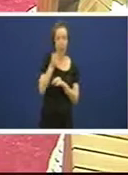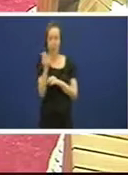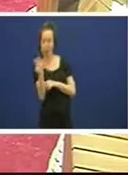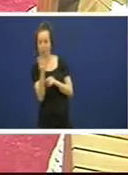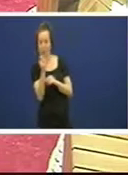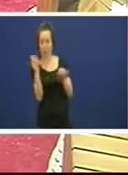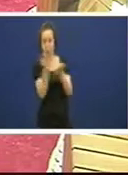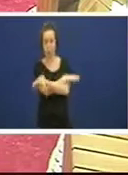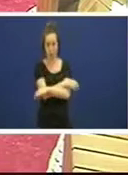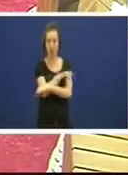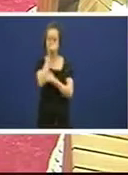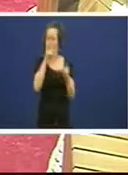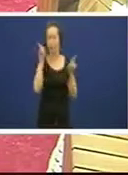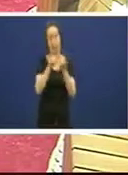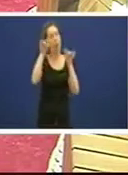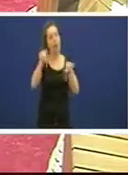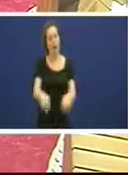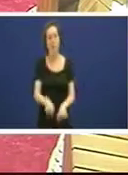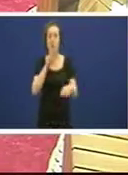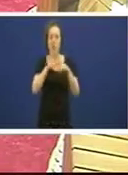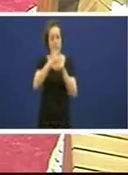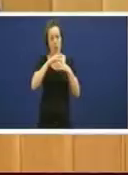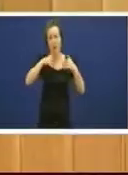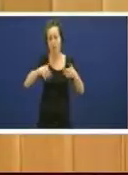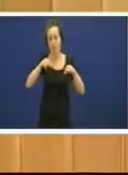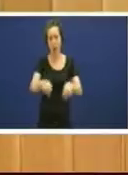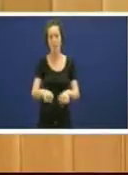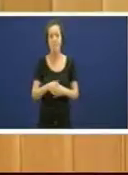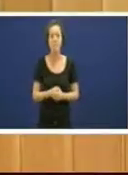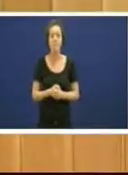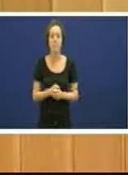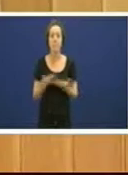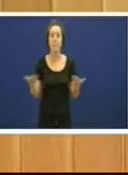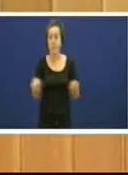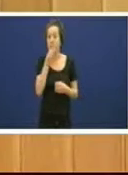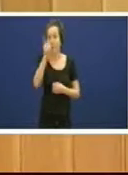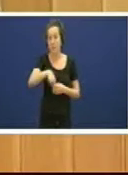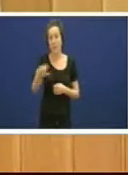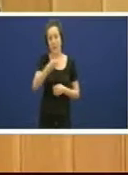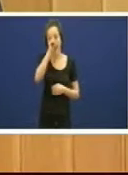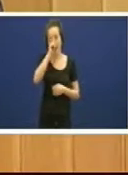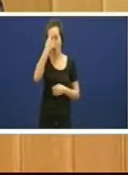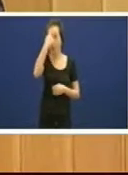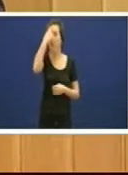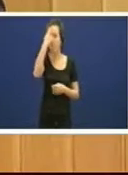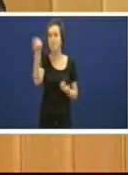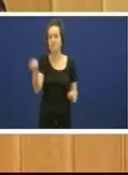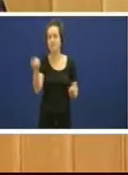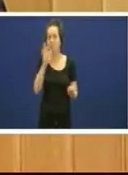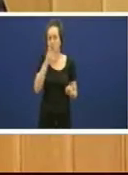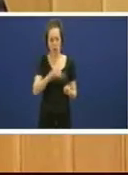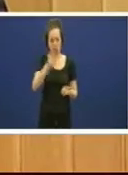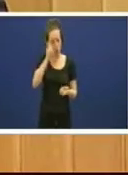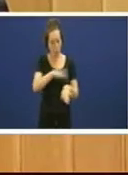aquí e esta é a situación na que estamos e tamén compre recordar porque non se trata de votar culpa paso